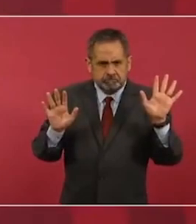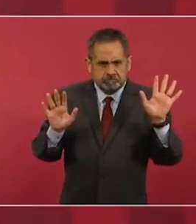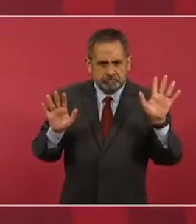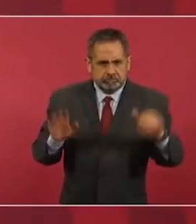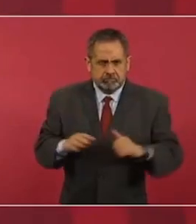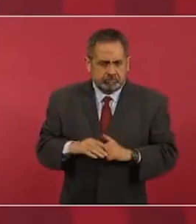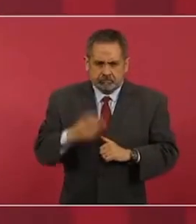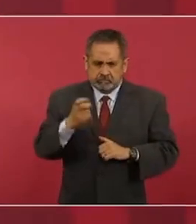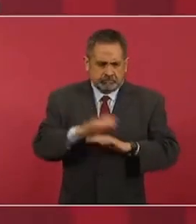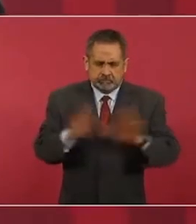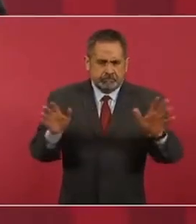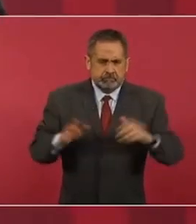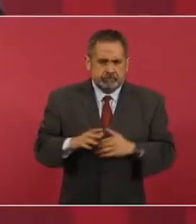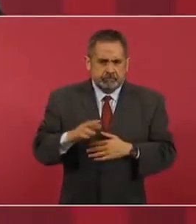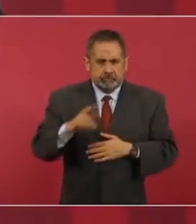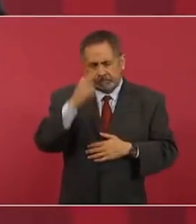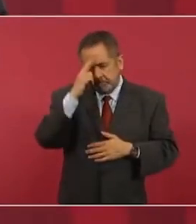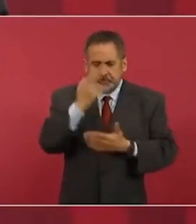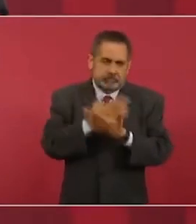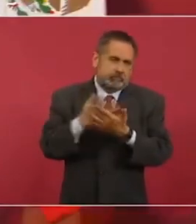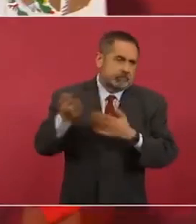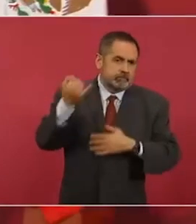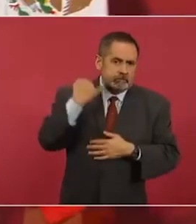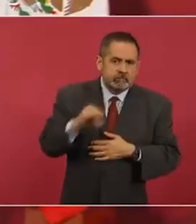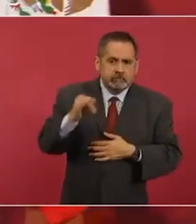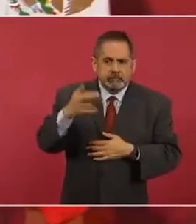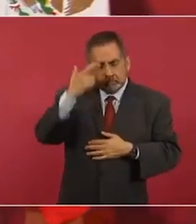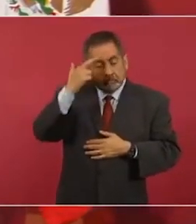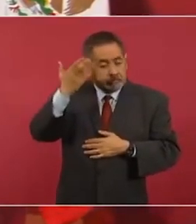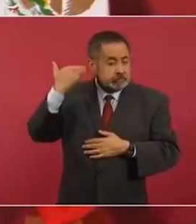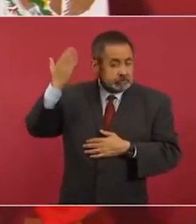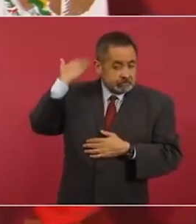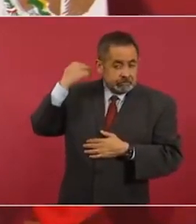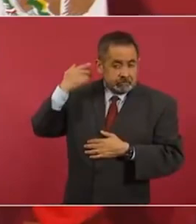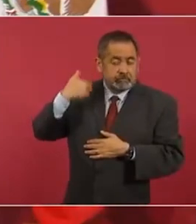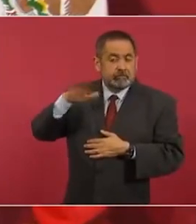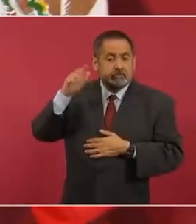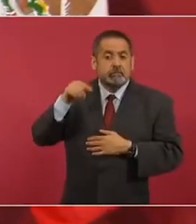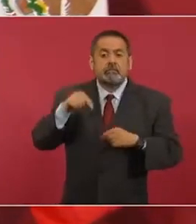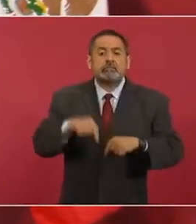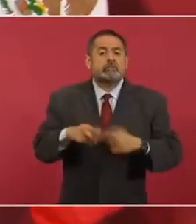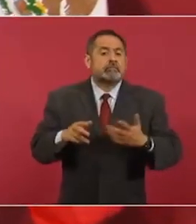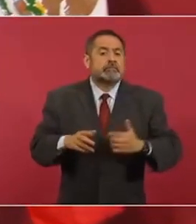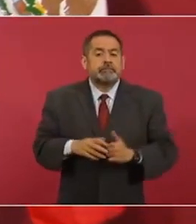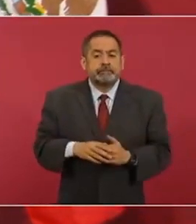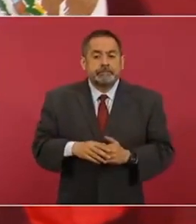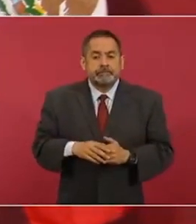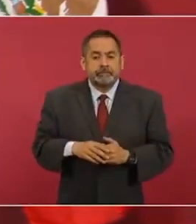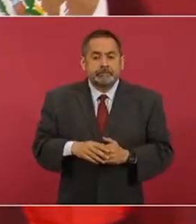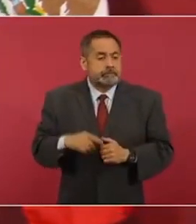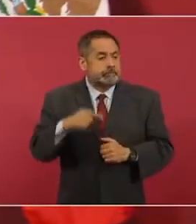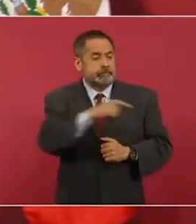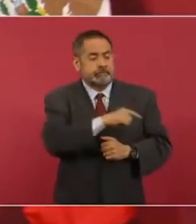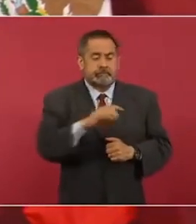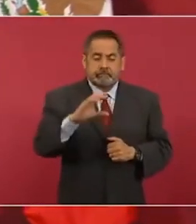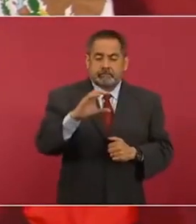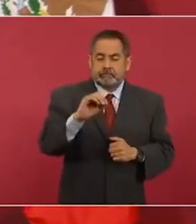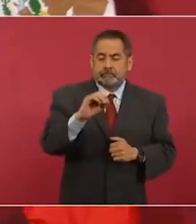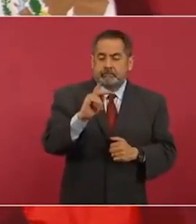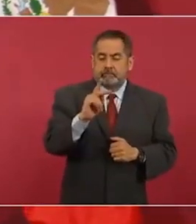Porque se llegó al colmo de que el de Coparmex,